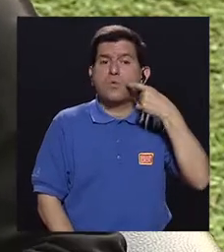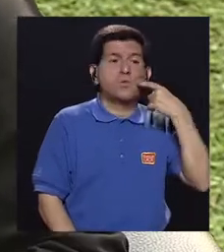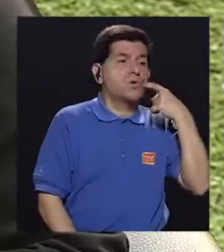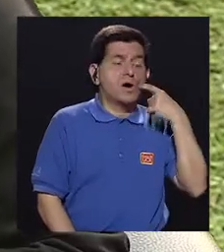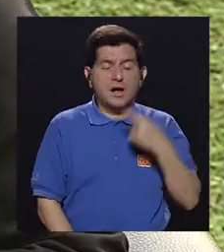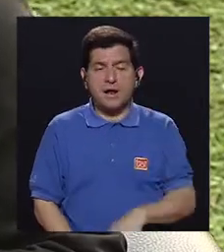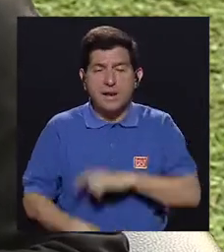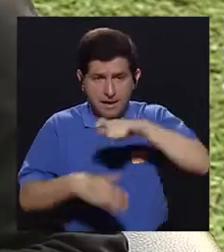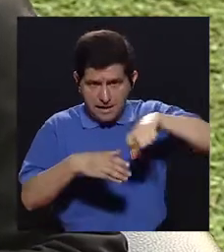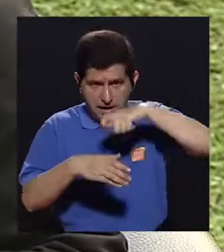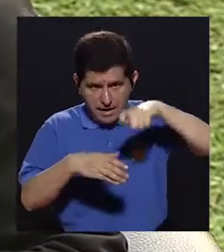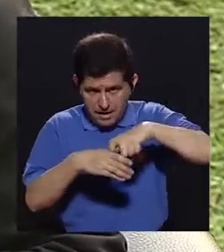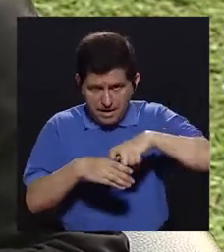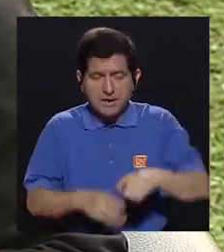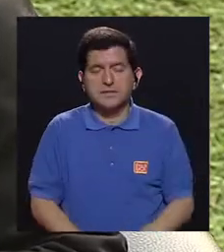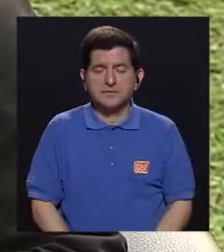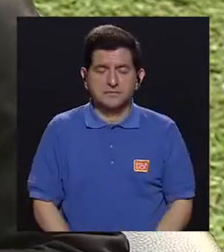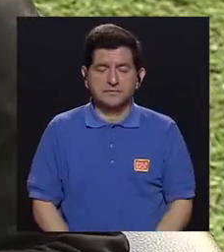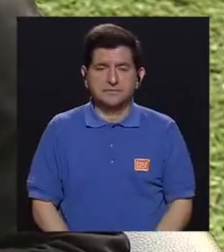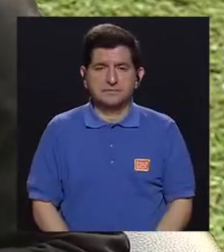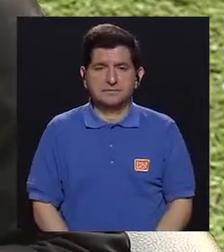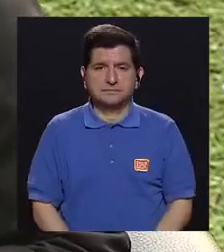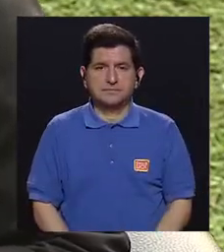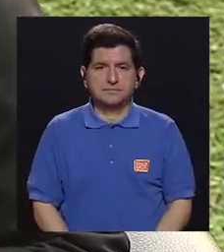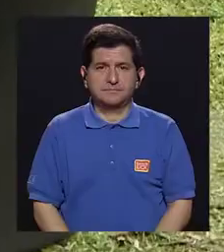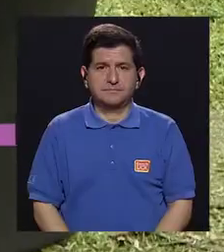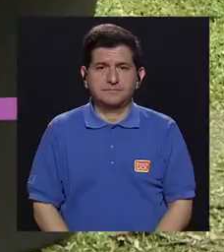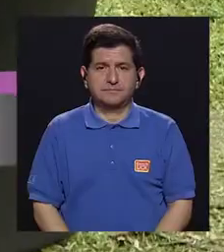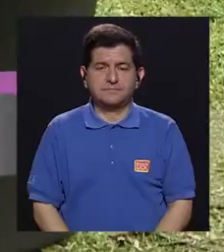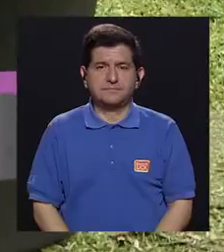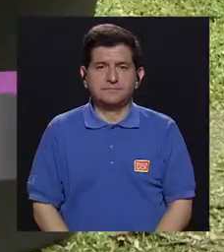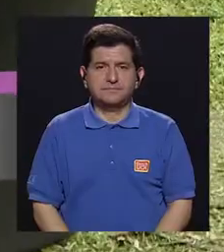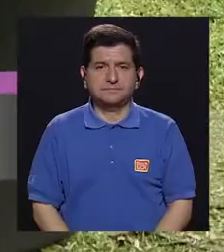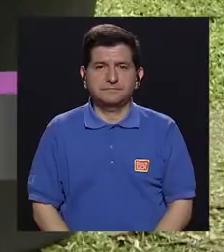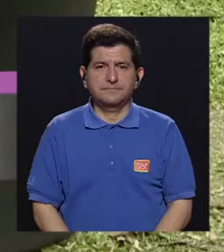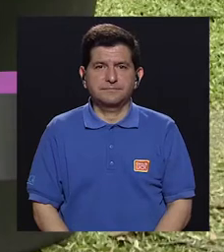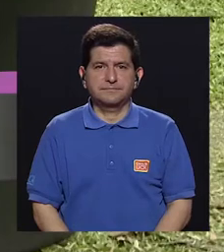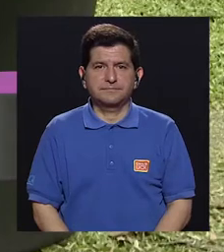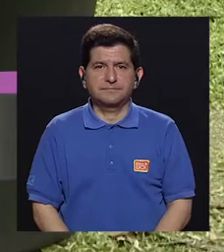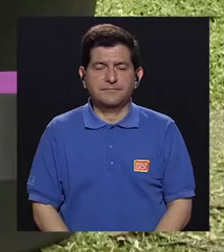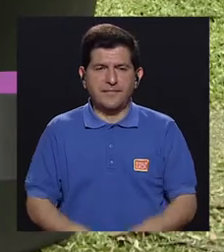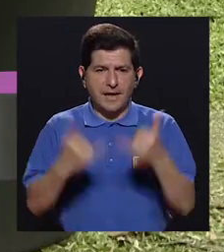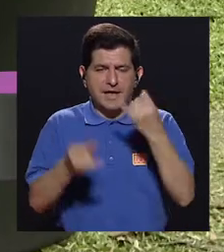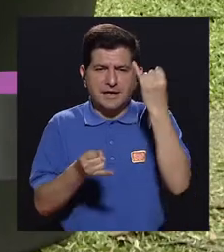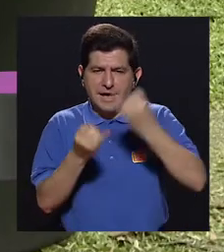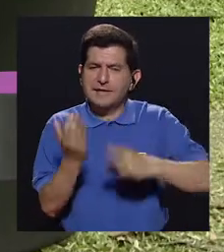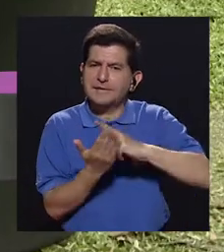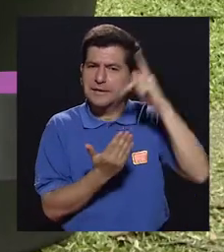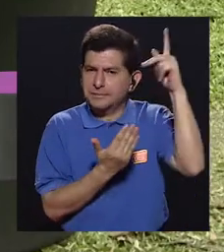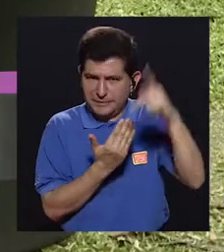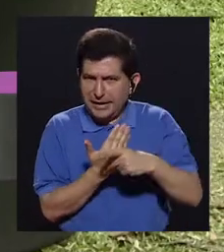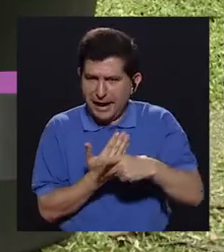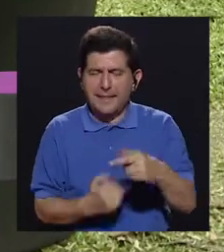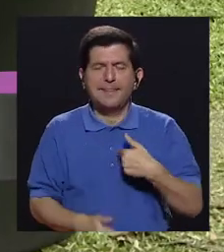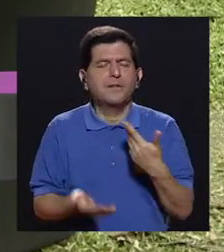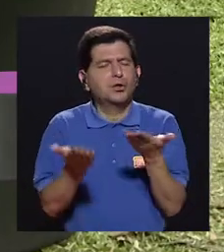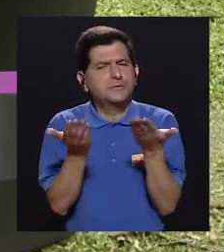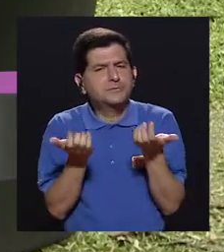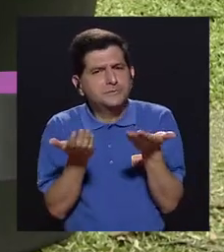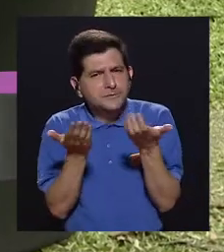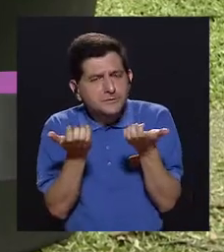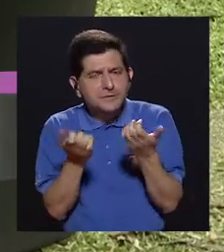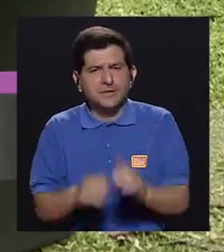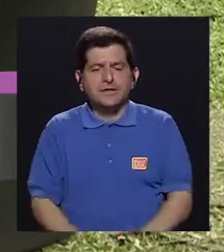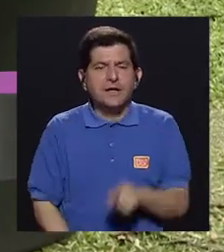azúcar que provoca, ¿verdad? Que contiene las gaseosas. Exacto. Bueno, y ya para cerrar este programa, quisiera que